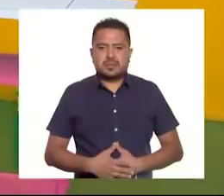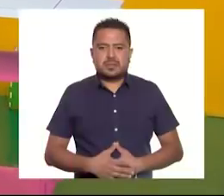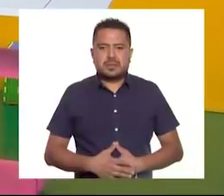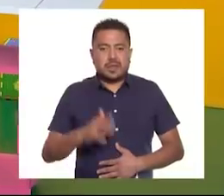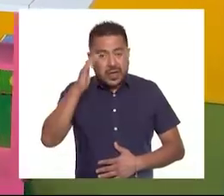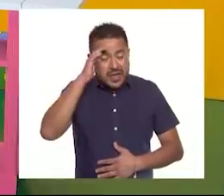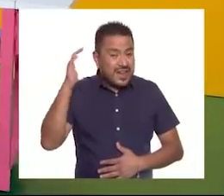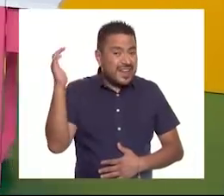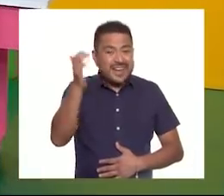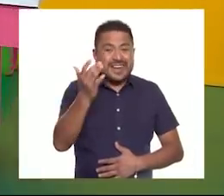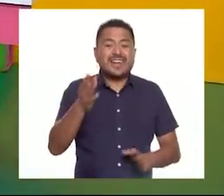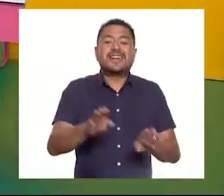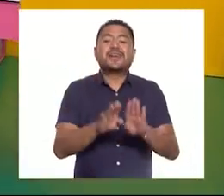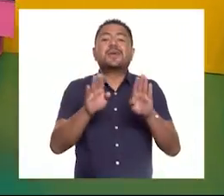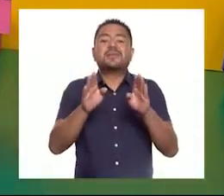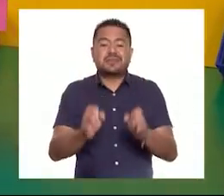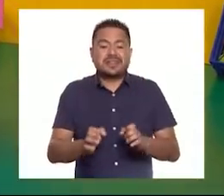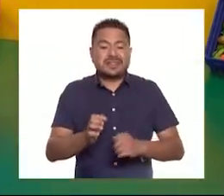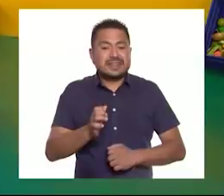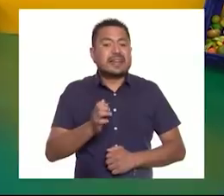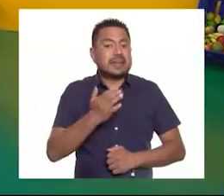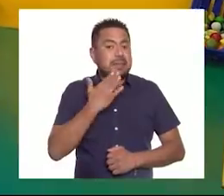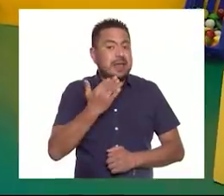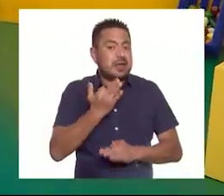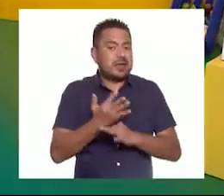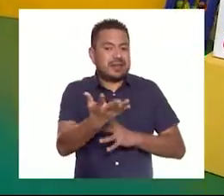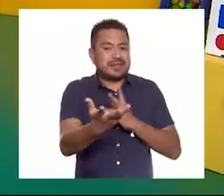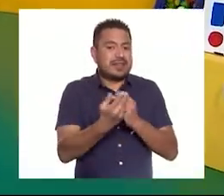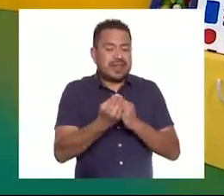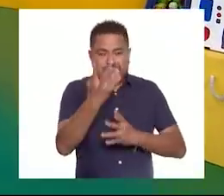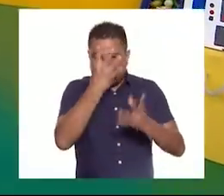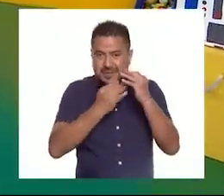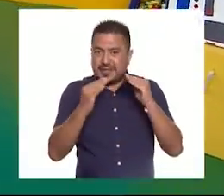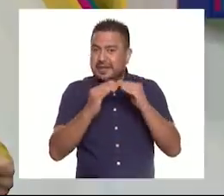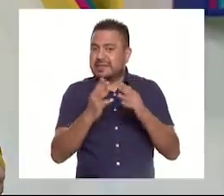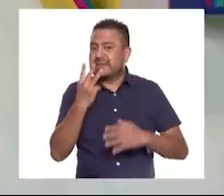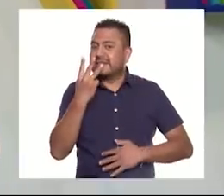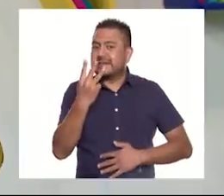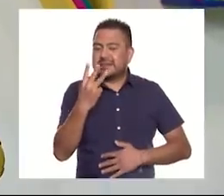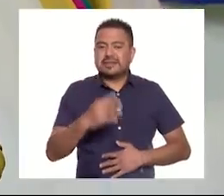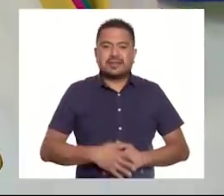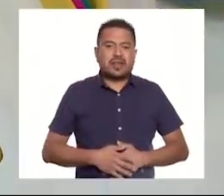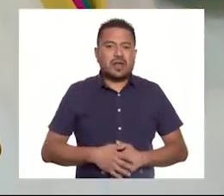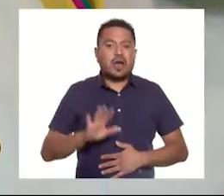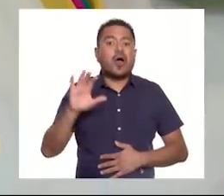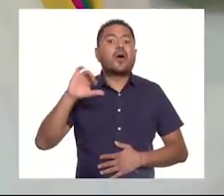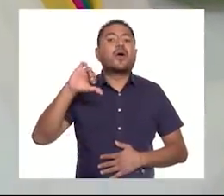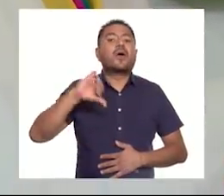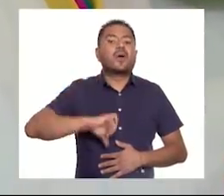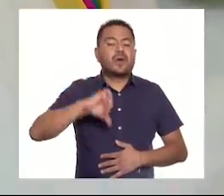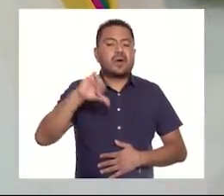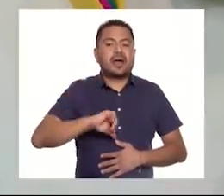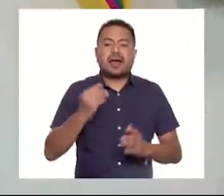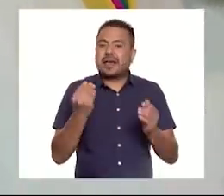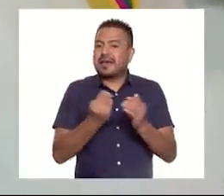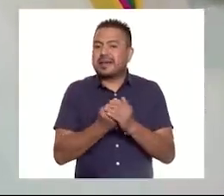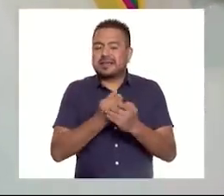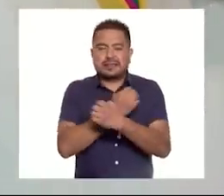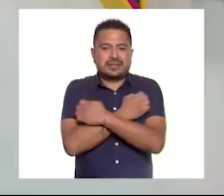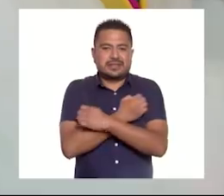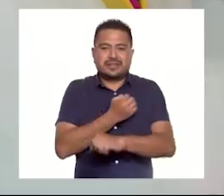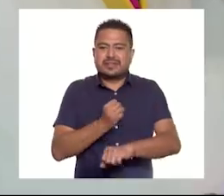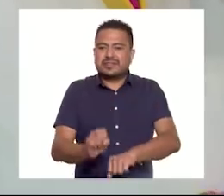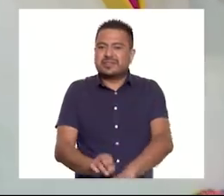¡Hola, niñas y niños! ¿Cómo están? Qué bueno que ya llegaron aquí a Aprenda en Casa 3. El día de hoy, en la clase de Educación